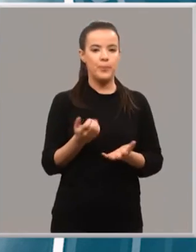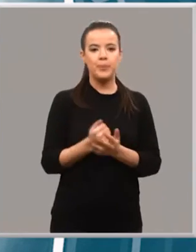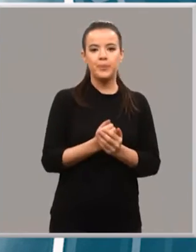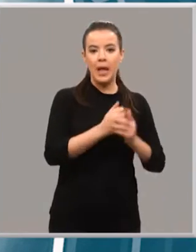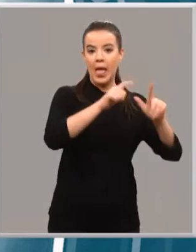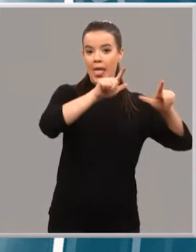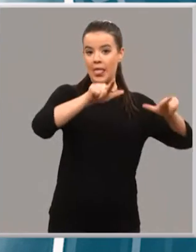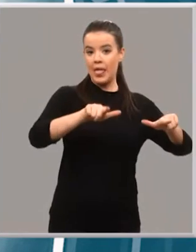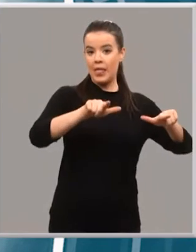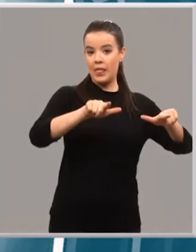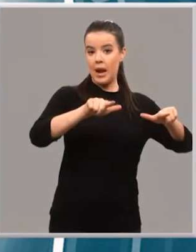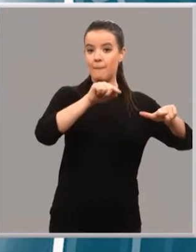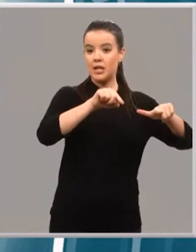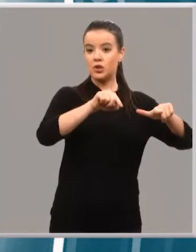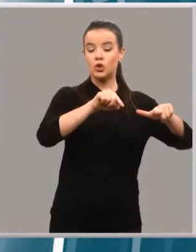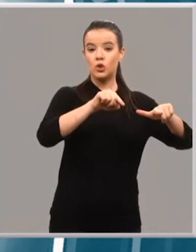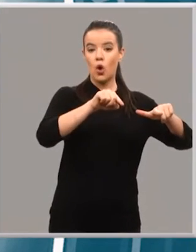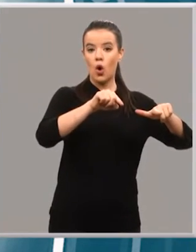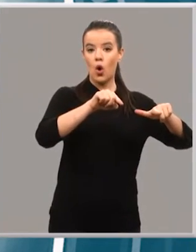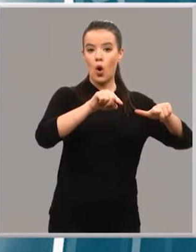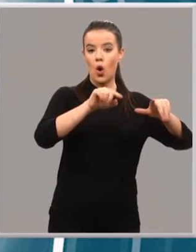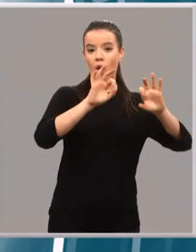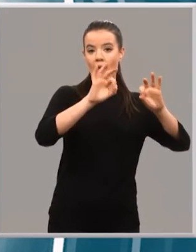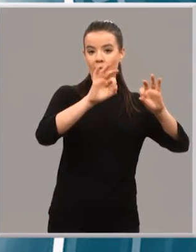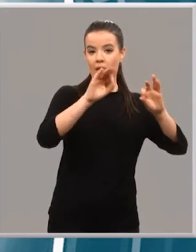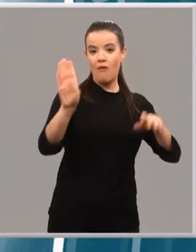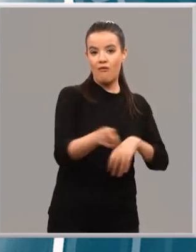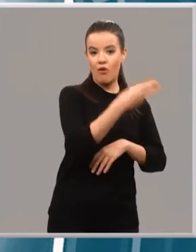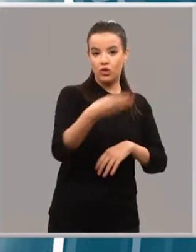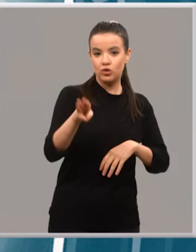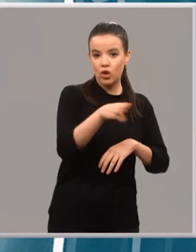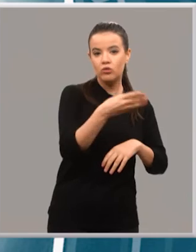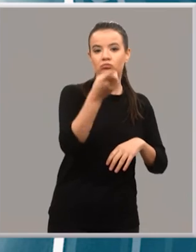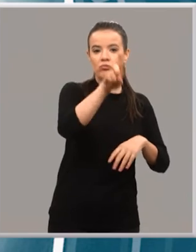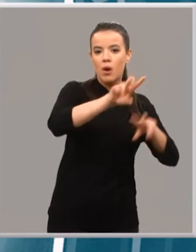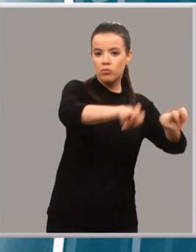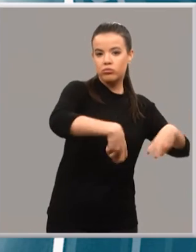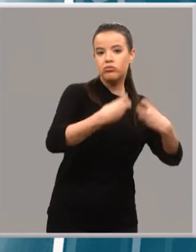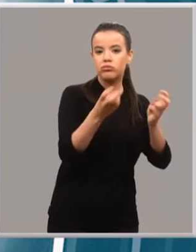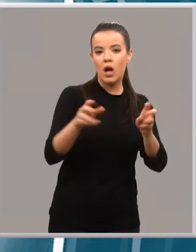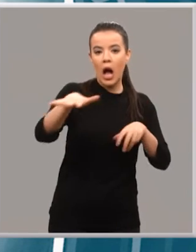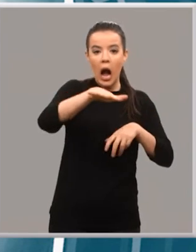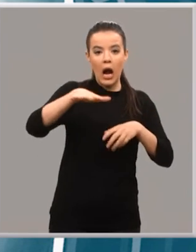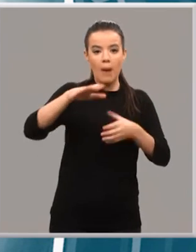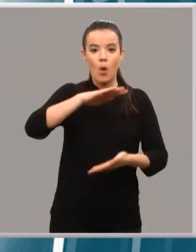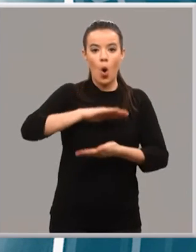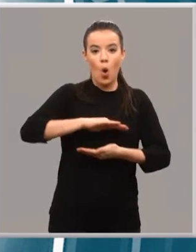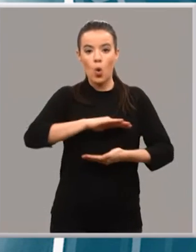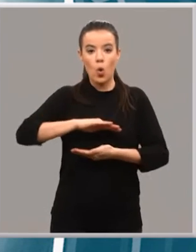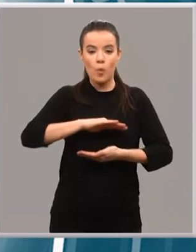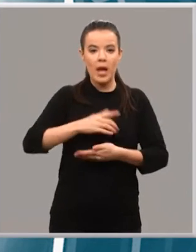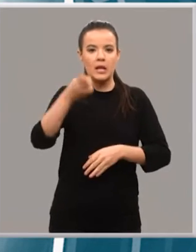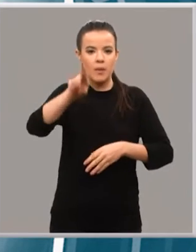cerramiento del frontón de Rebellín, como puede ser el graderío del campo de rugby en Prado Viejo